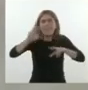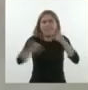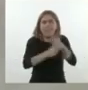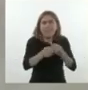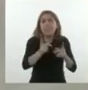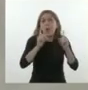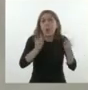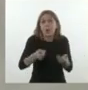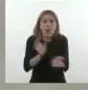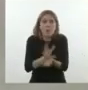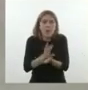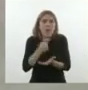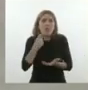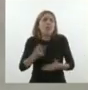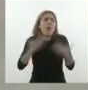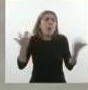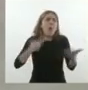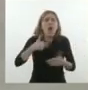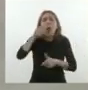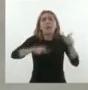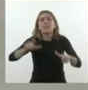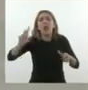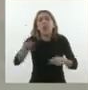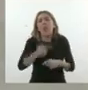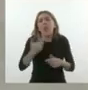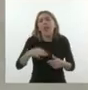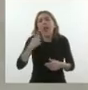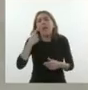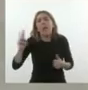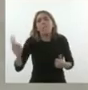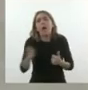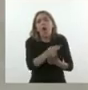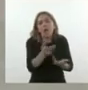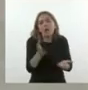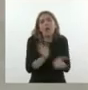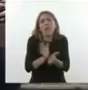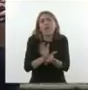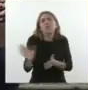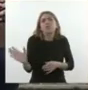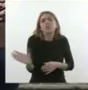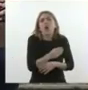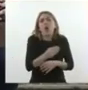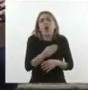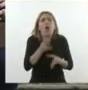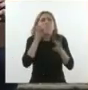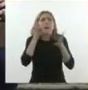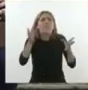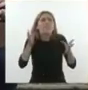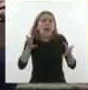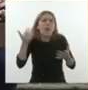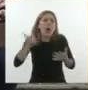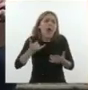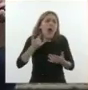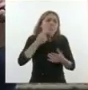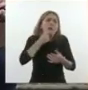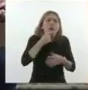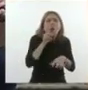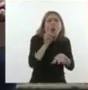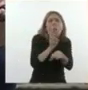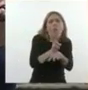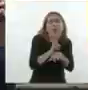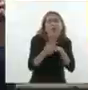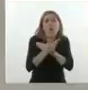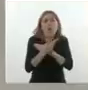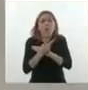que se muera el que se tenga que morir, que todo es un exceso, que toda medida de cuidado, que si uno tiene